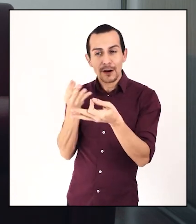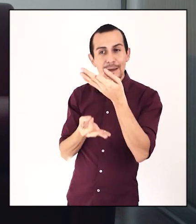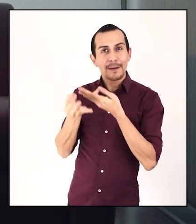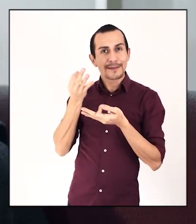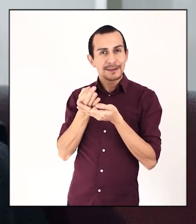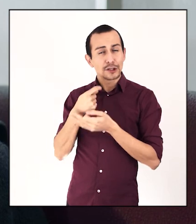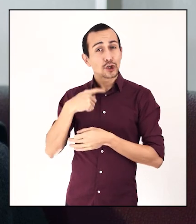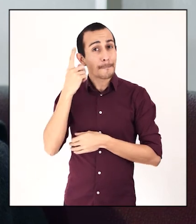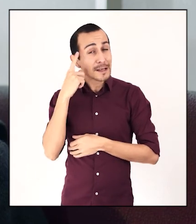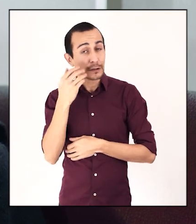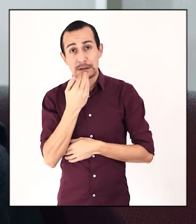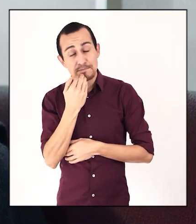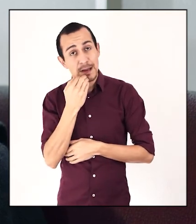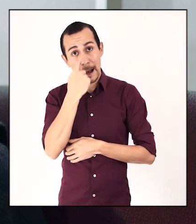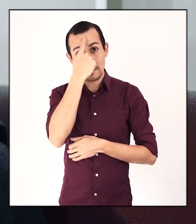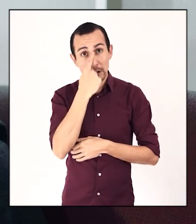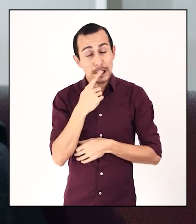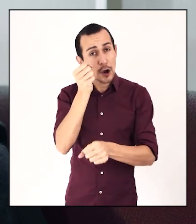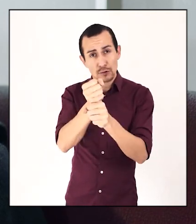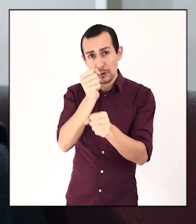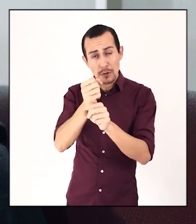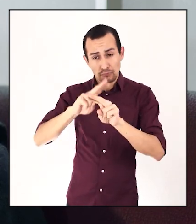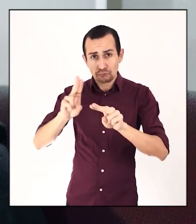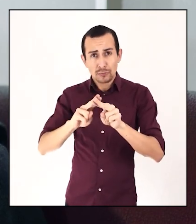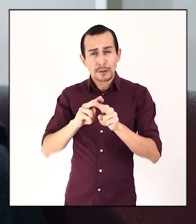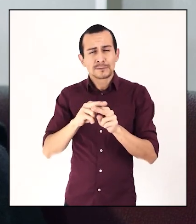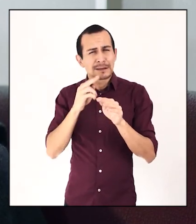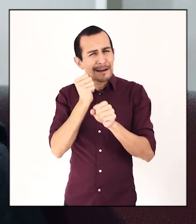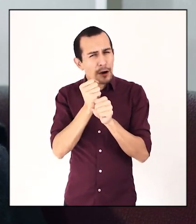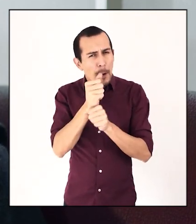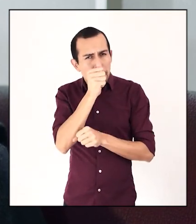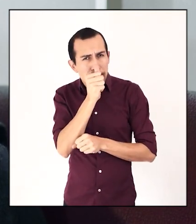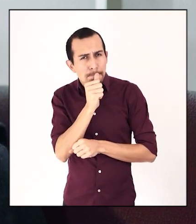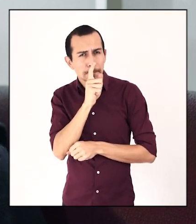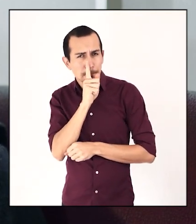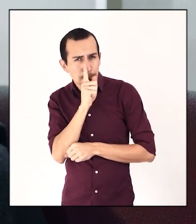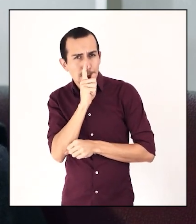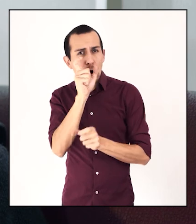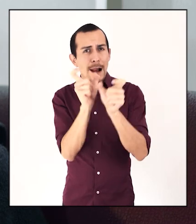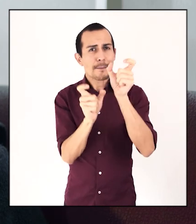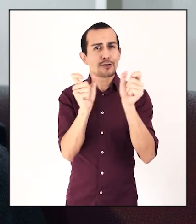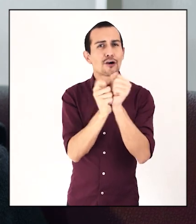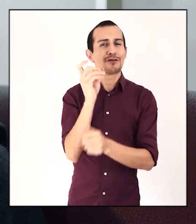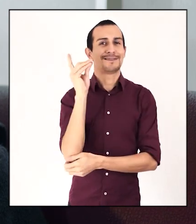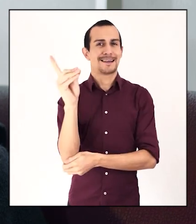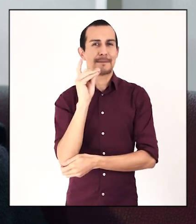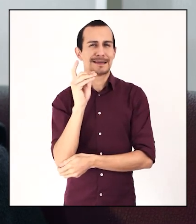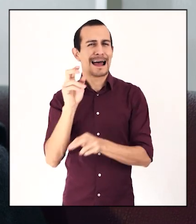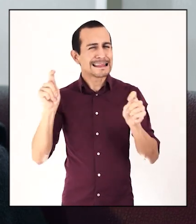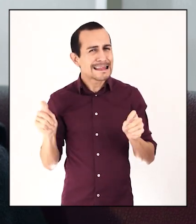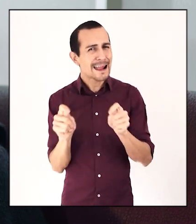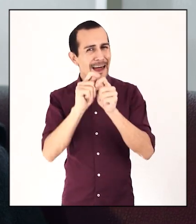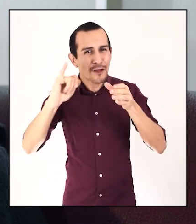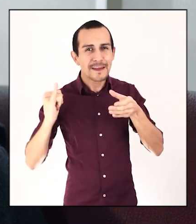y escucharlas. Considero también que el museo ha hecho una labor muy silenciosa, respecto a las personas con discapacidad,